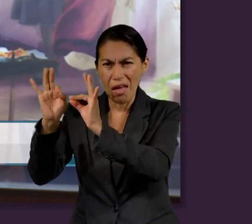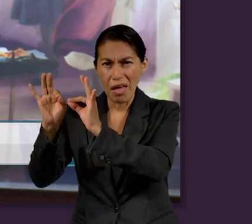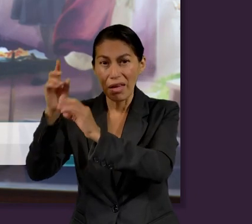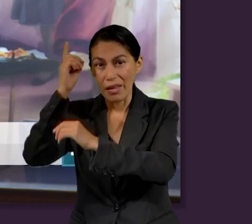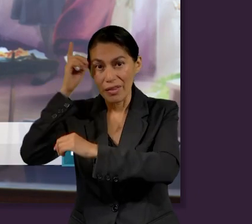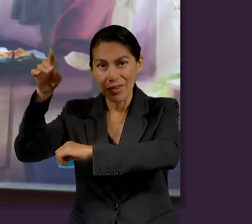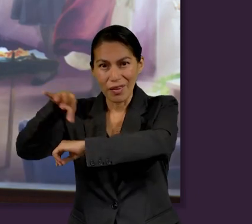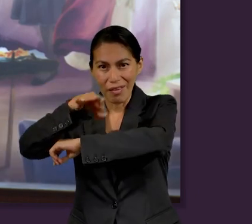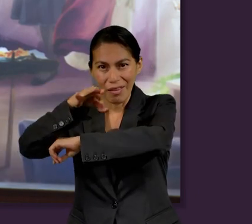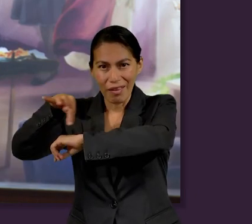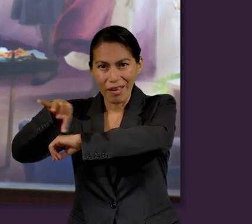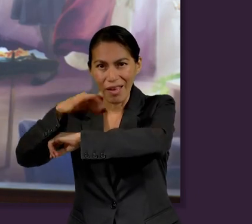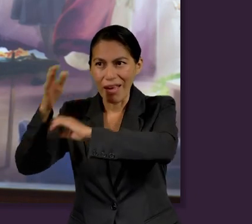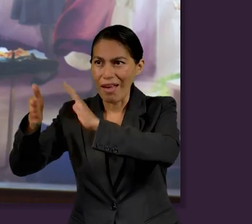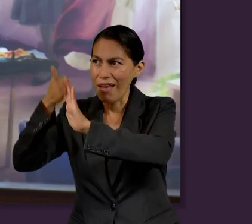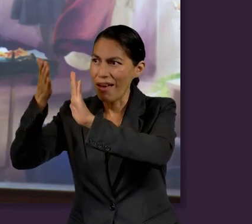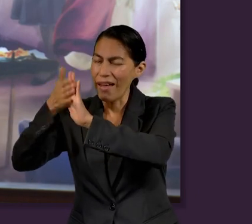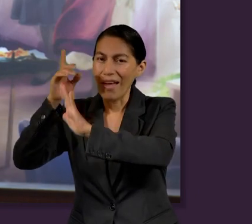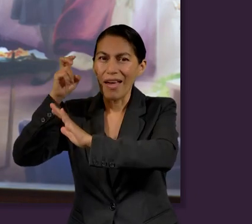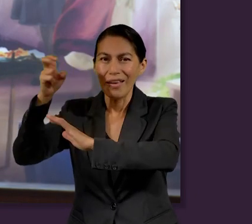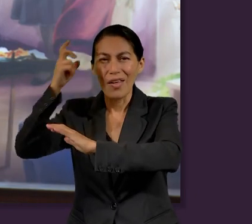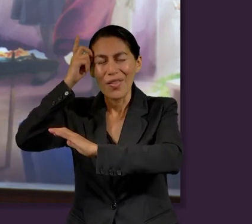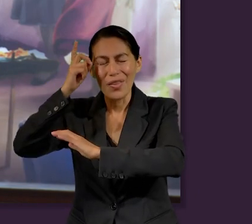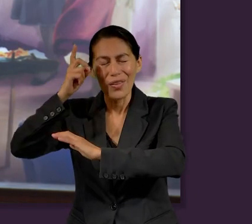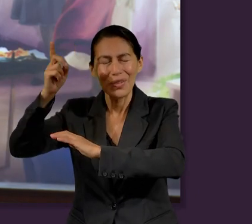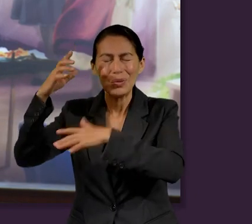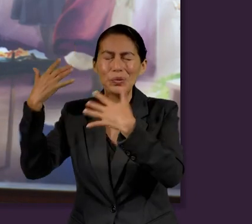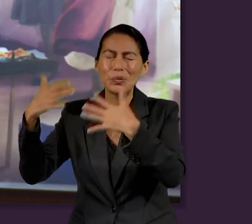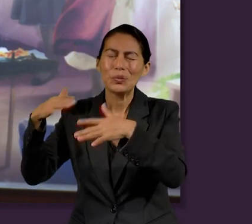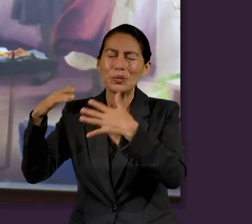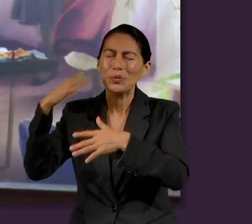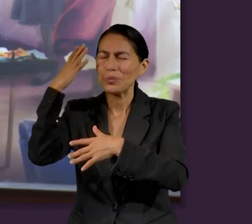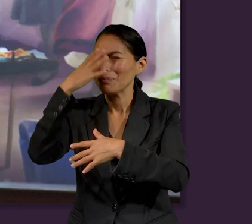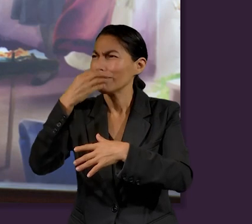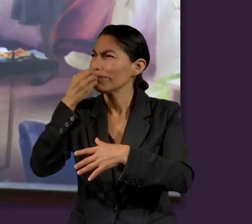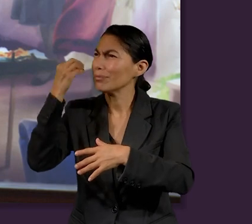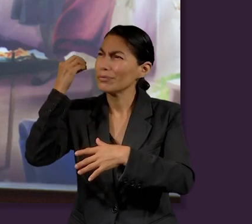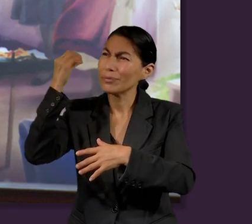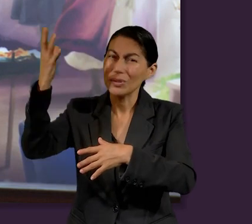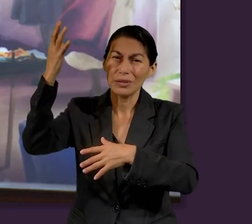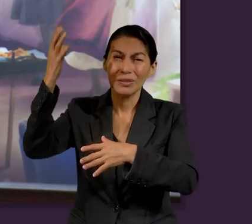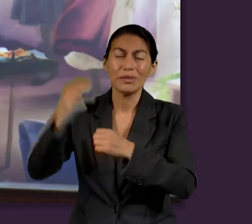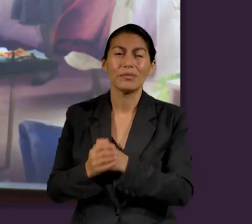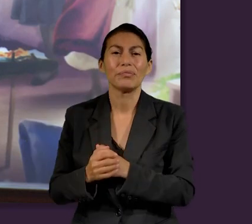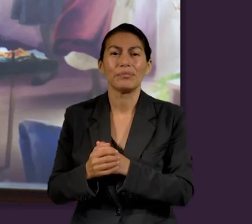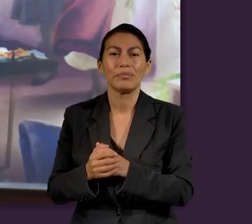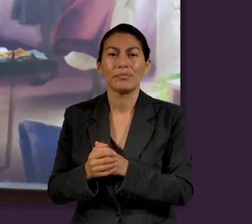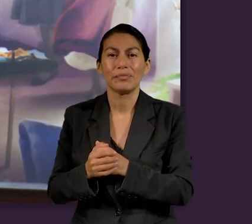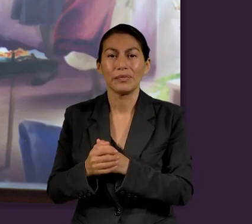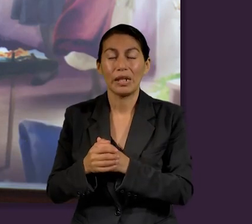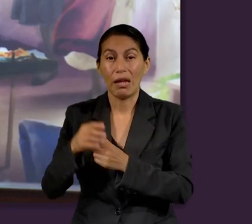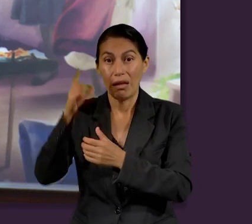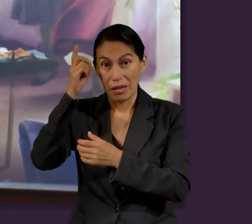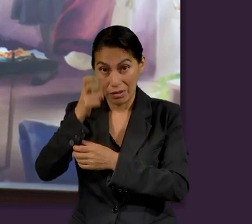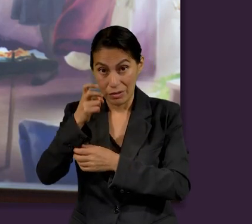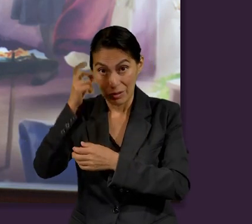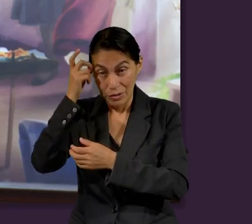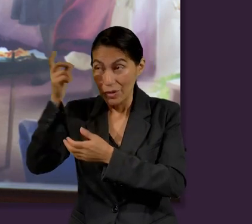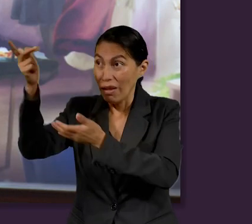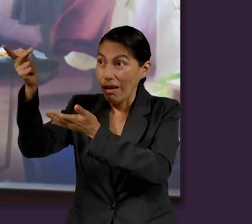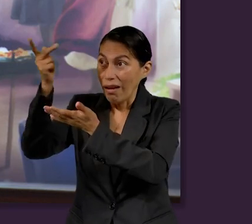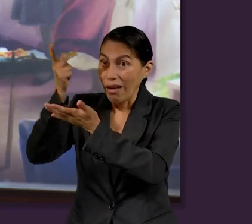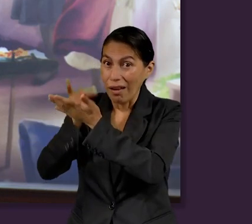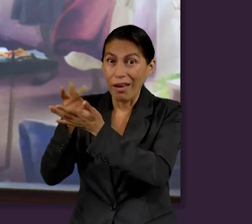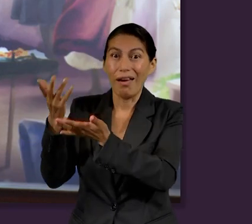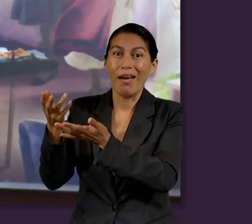arquitecto y constructor es Dios. Entonces imagínense la ciudad esta impresionante que va a ser, la recompensa